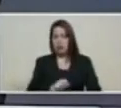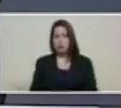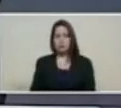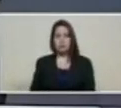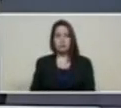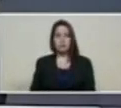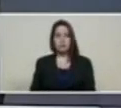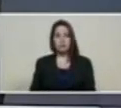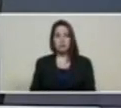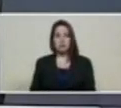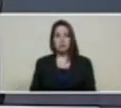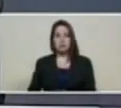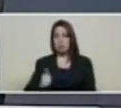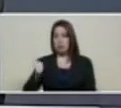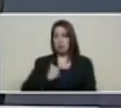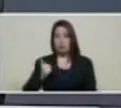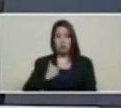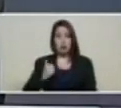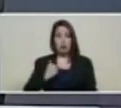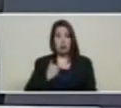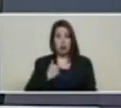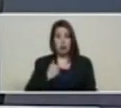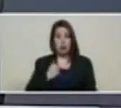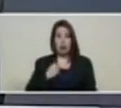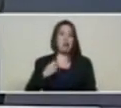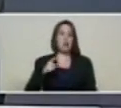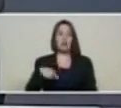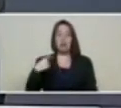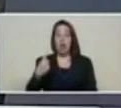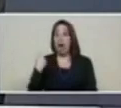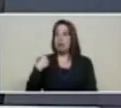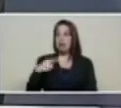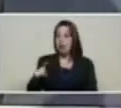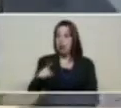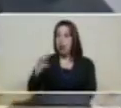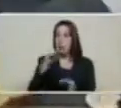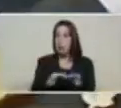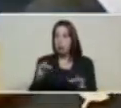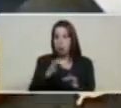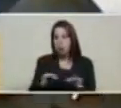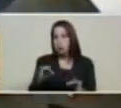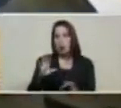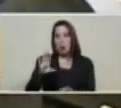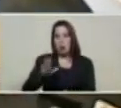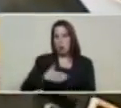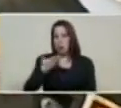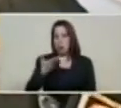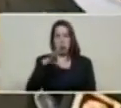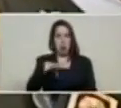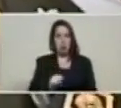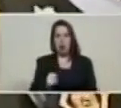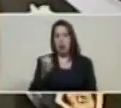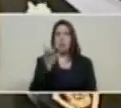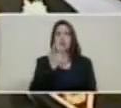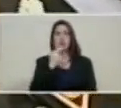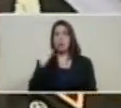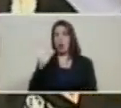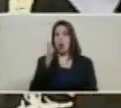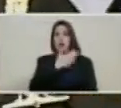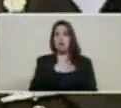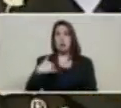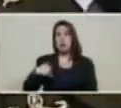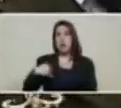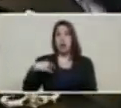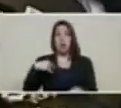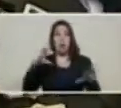Y a través del petro, acceso a compras internacionales. Si usted quiere, por ejemplo, pasar diciembre en